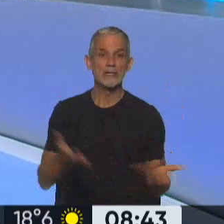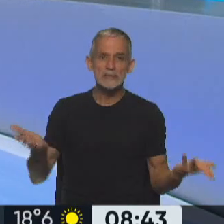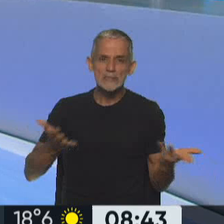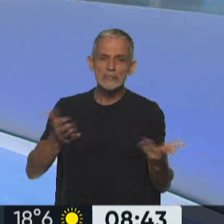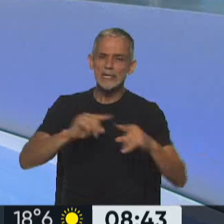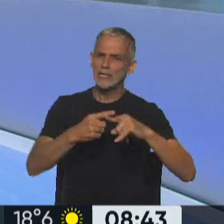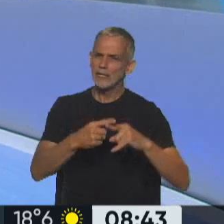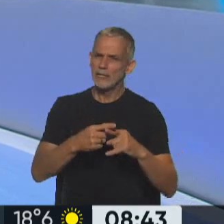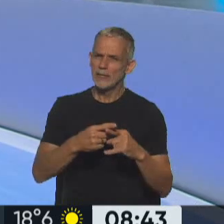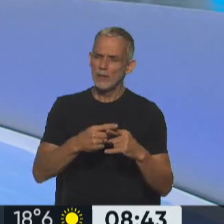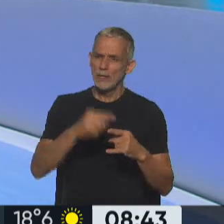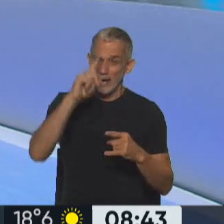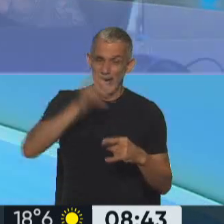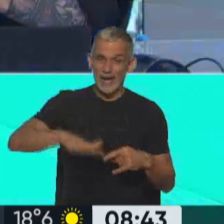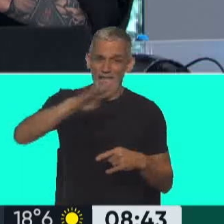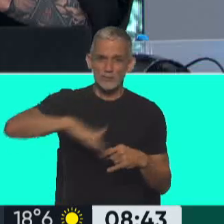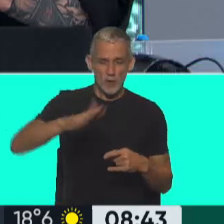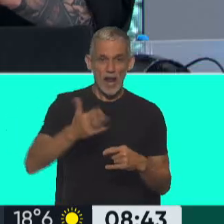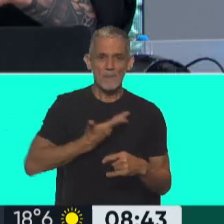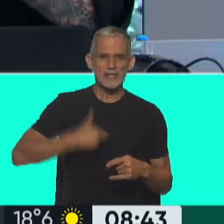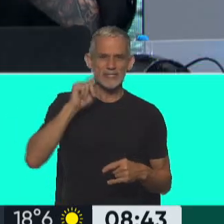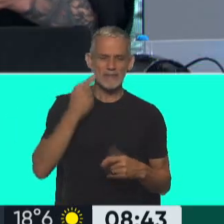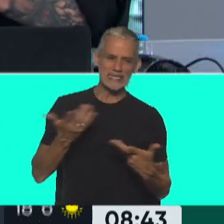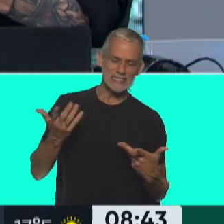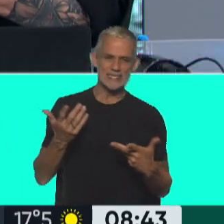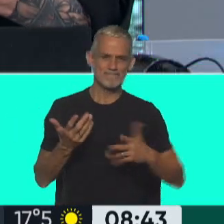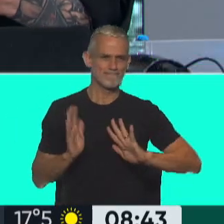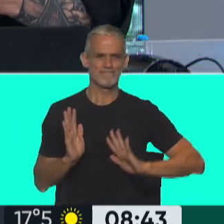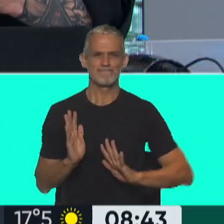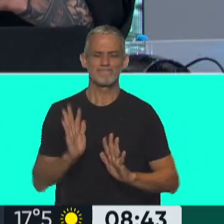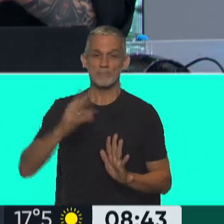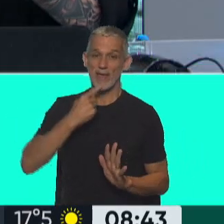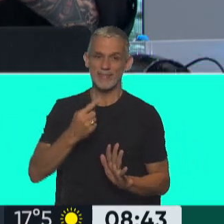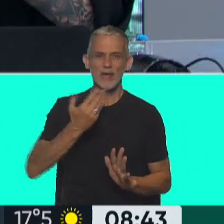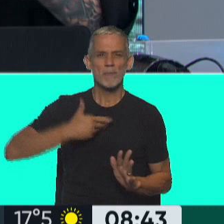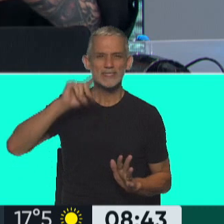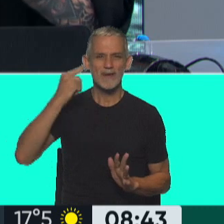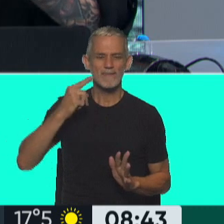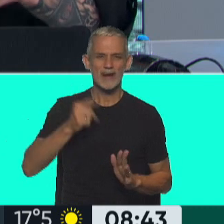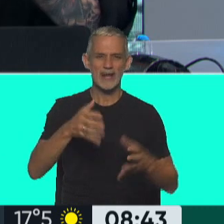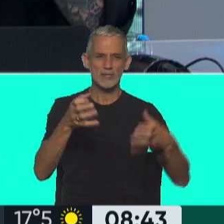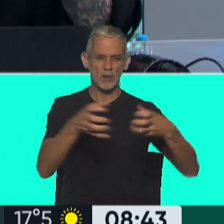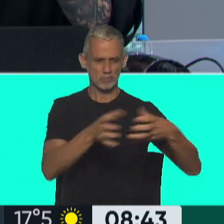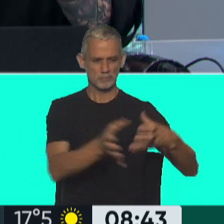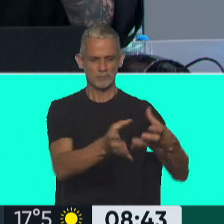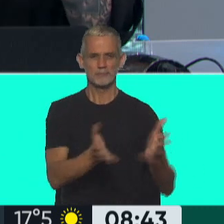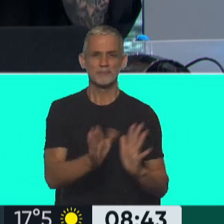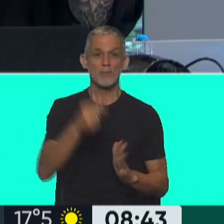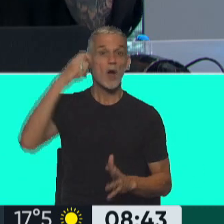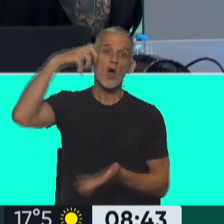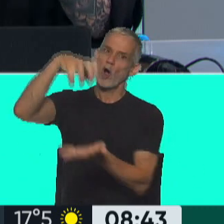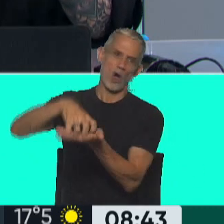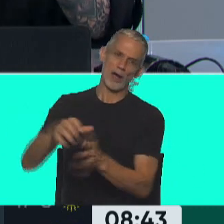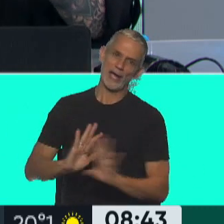nivel nacional, que de alguna manera resiste el presidente Alberto Fernández, en algún momento dijo que el cuerpo colegiado en funcionamiento es el Congreso